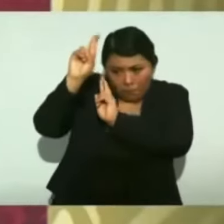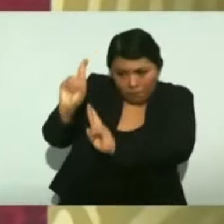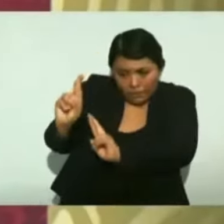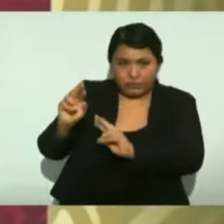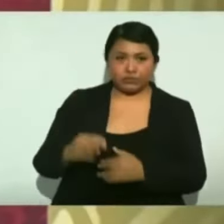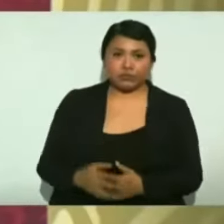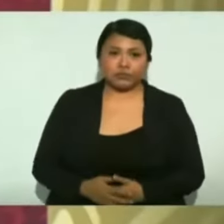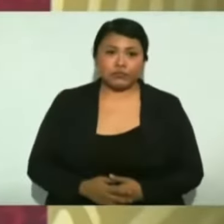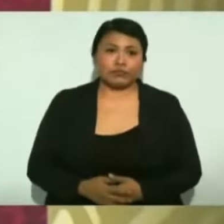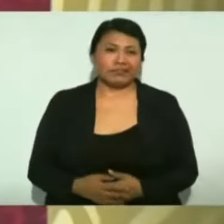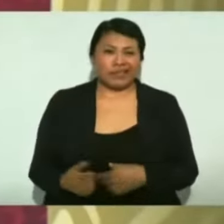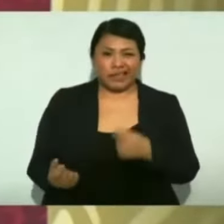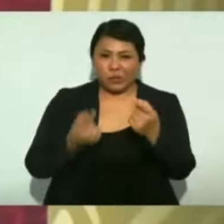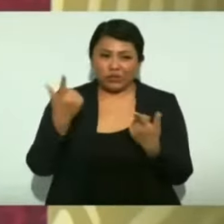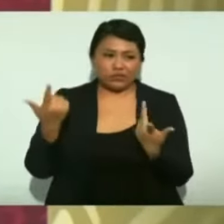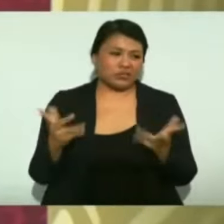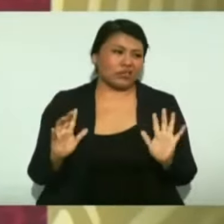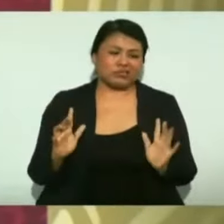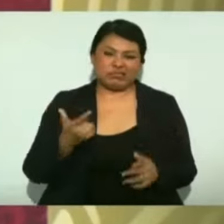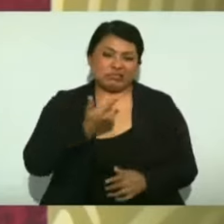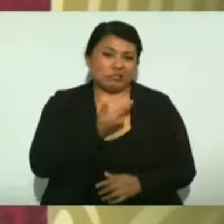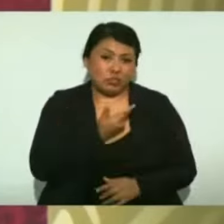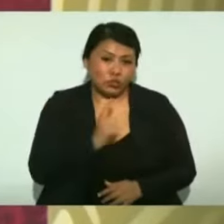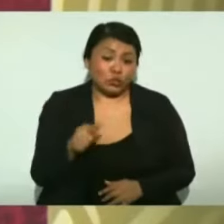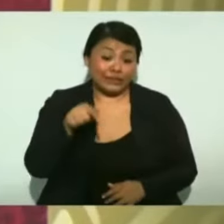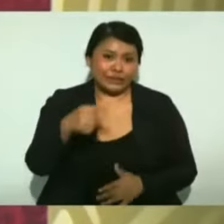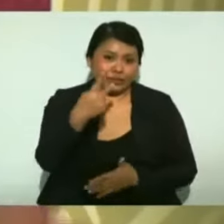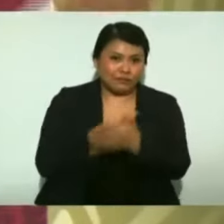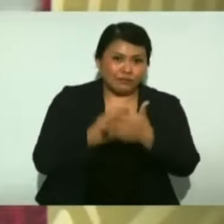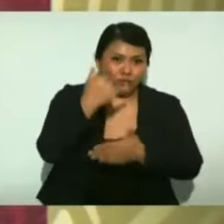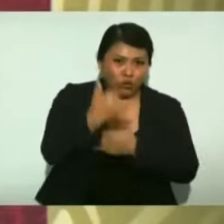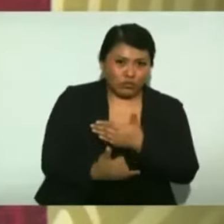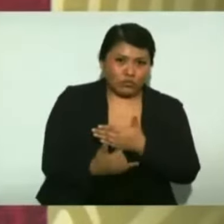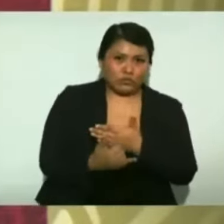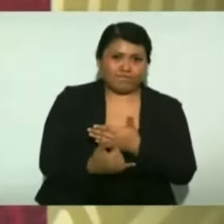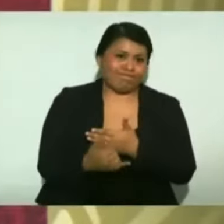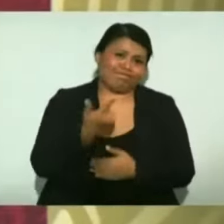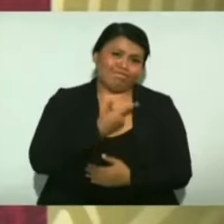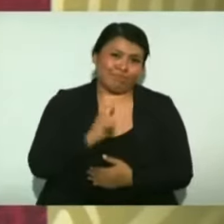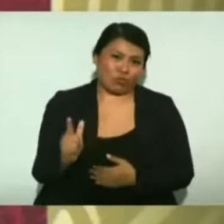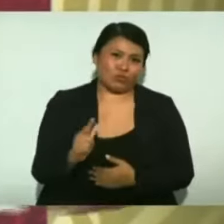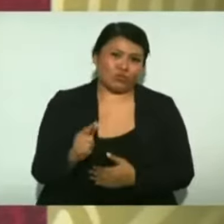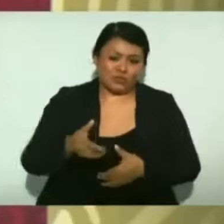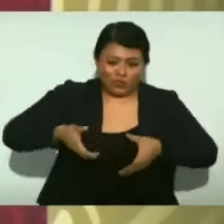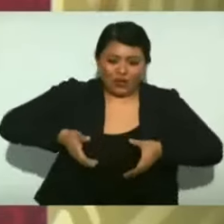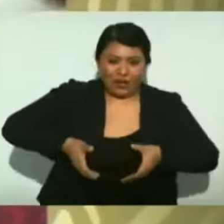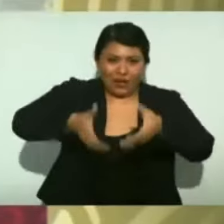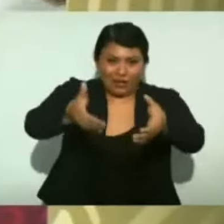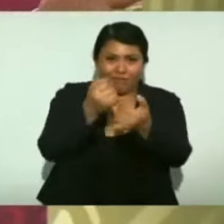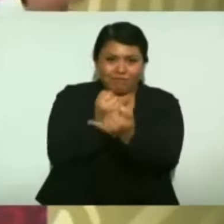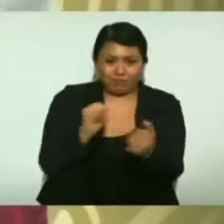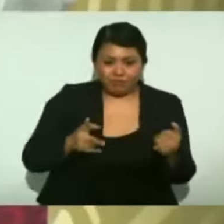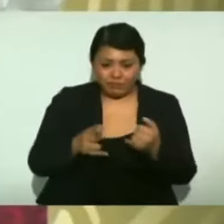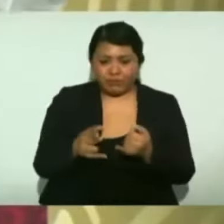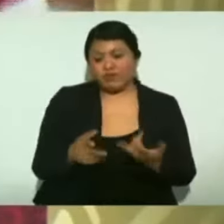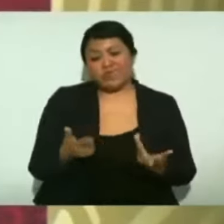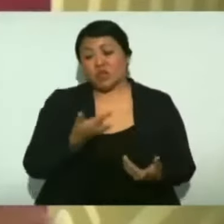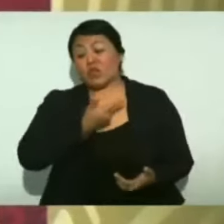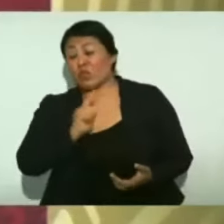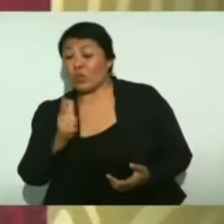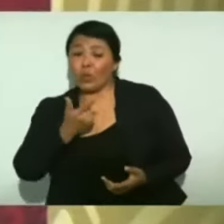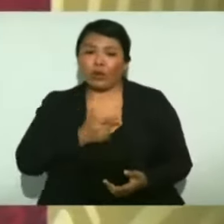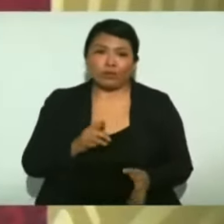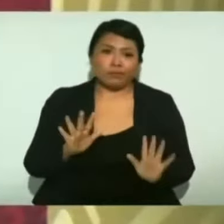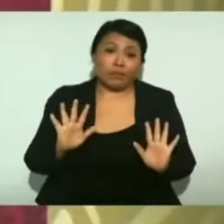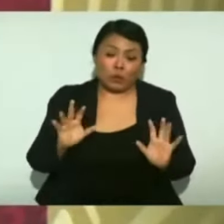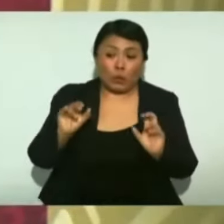no les gustó mucho el que se hicieran los libramientos, pero pues ya no se puede estar pasando